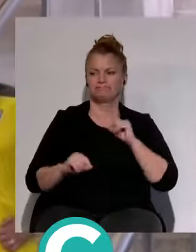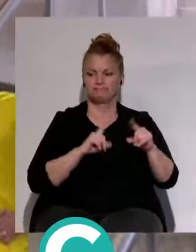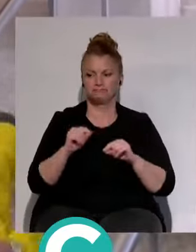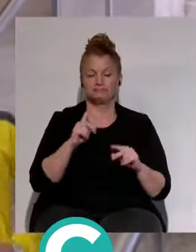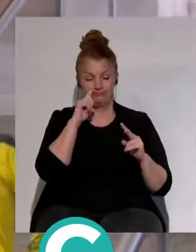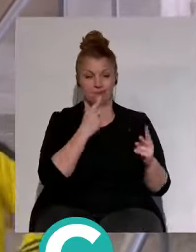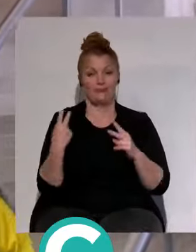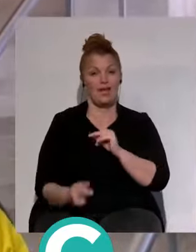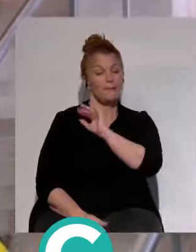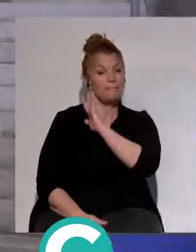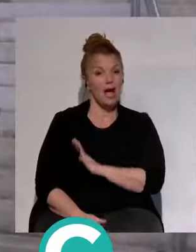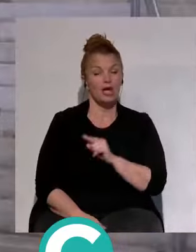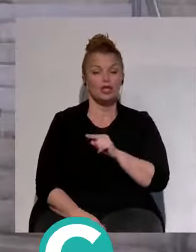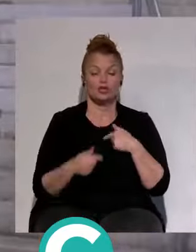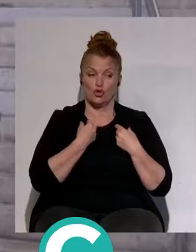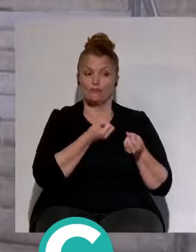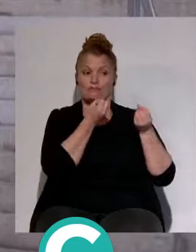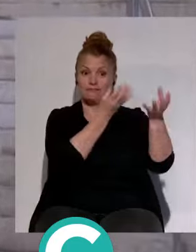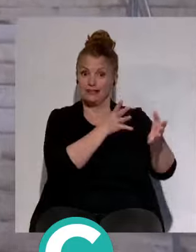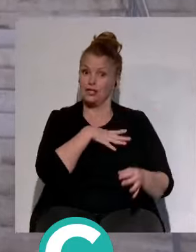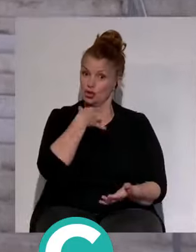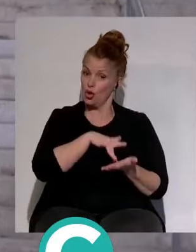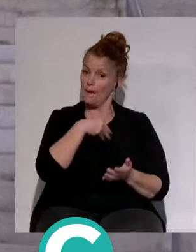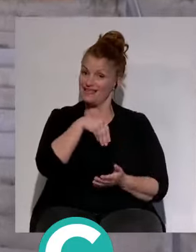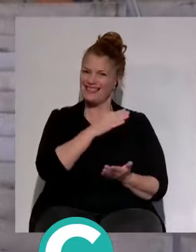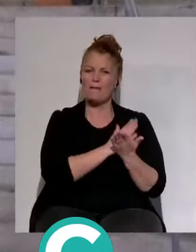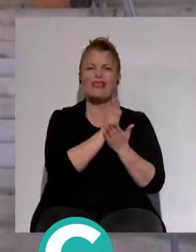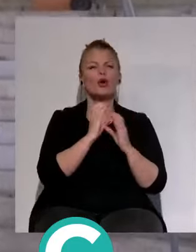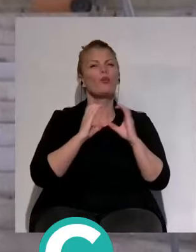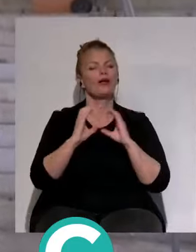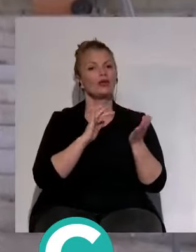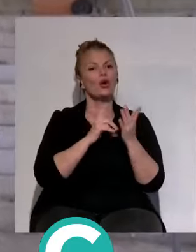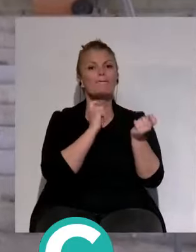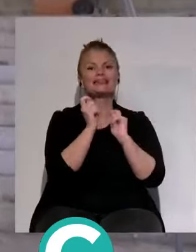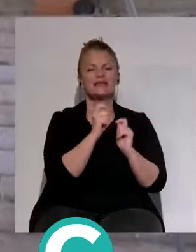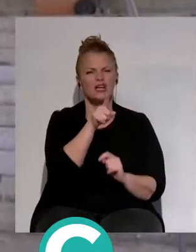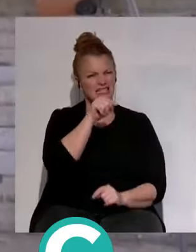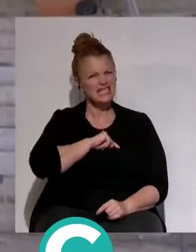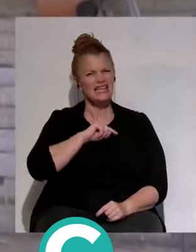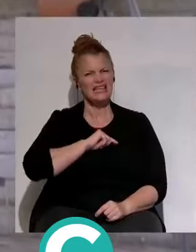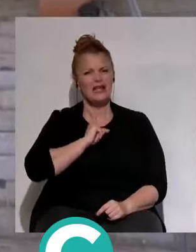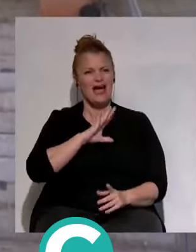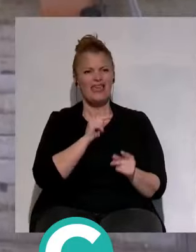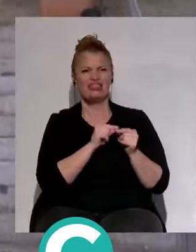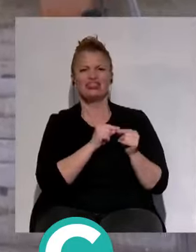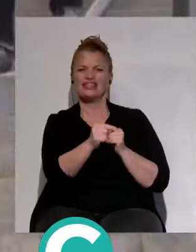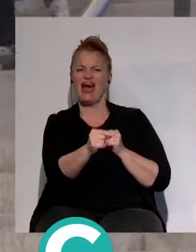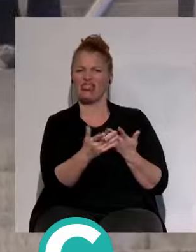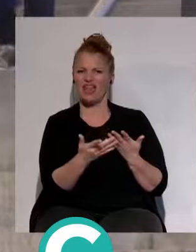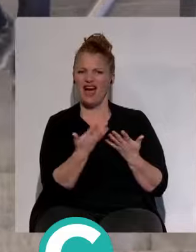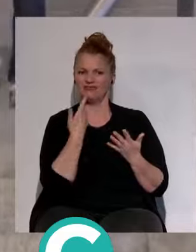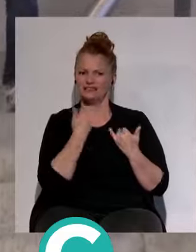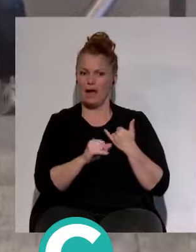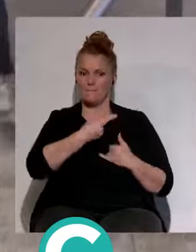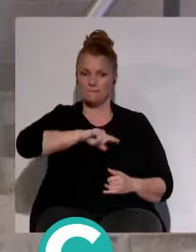yo particularmente le trasladaba al presidente en esa comparecencia de prensa es si sentía esa distancia que la mayoría de los aficionados,